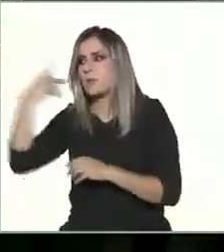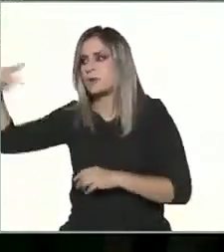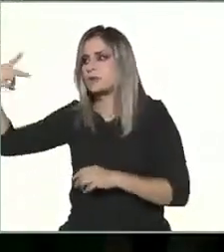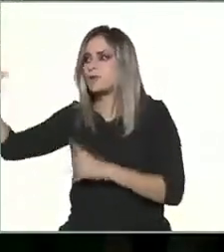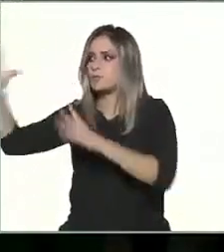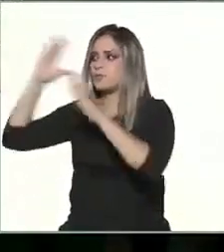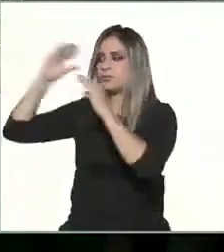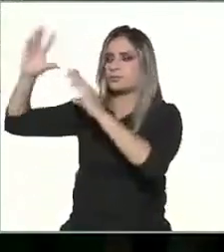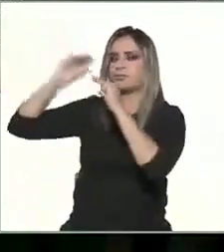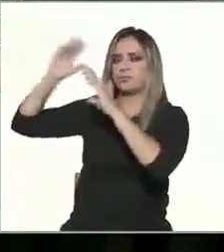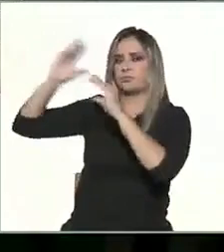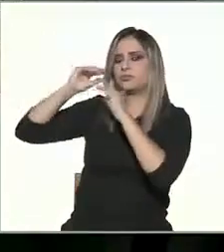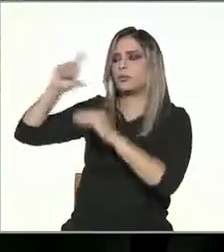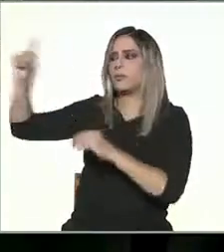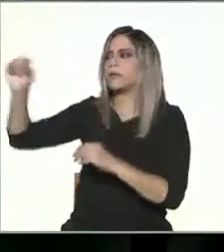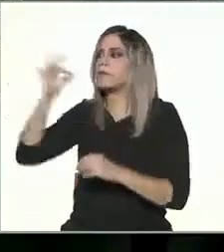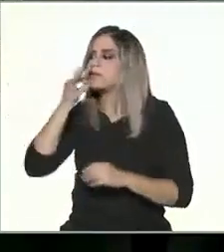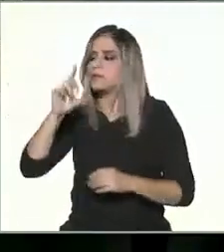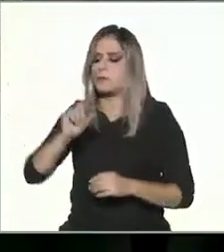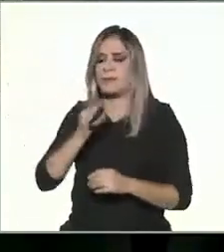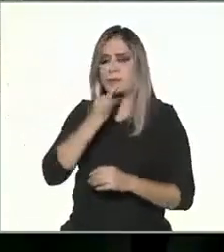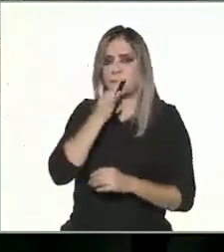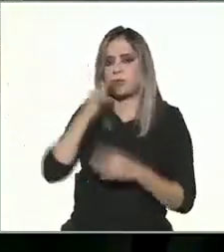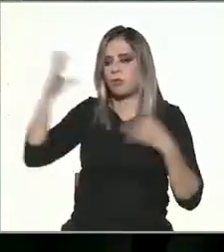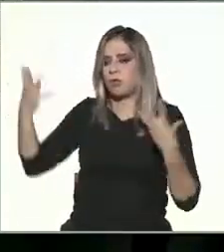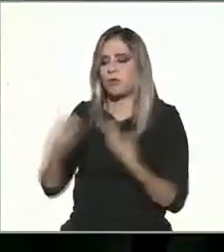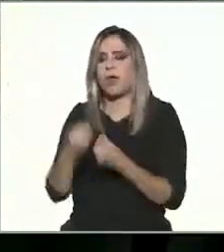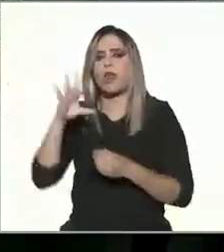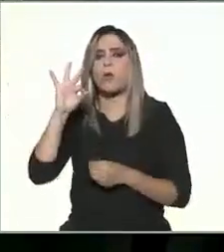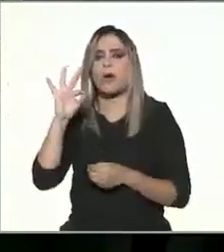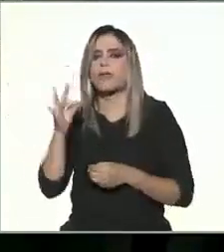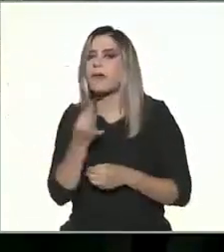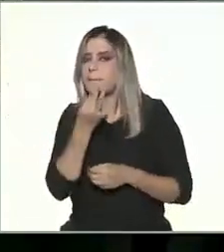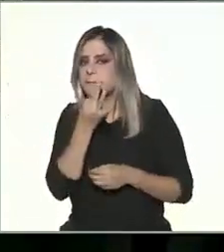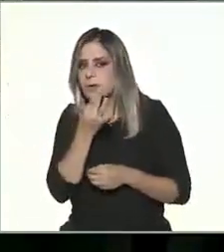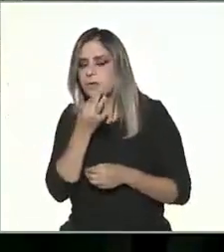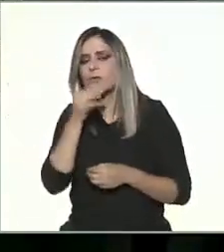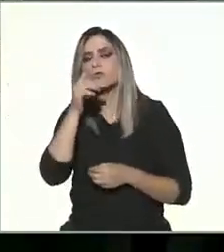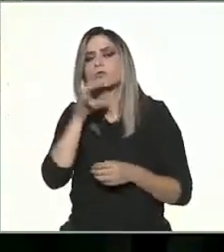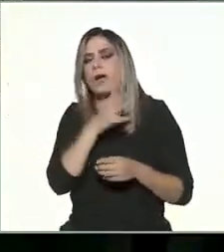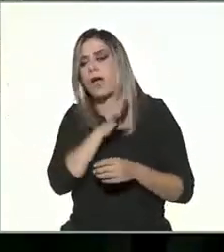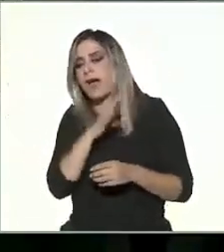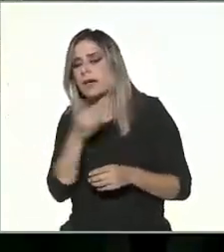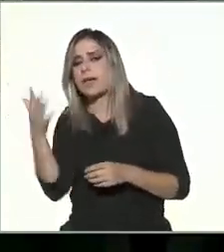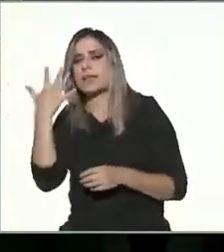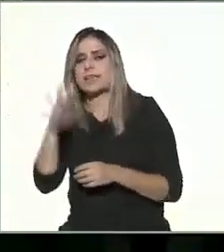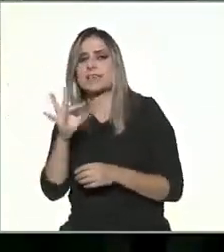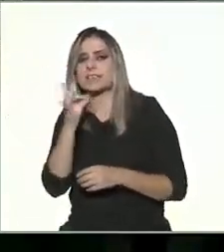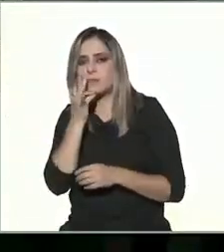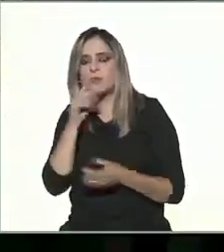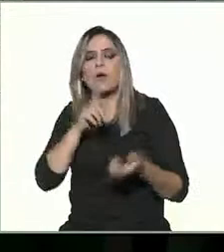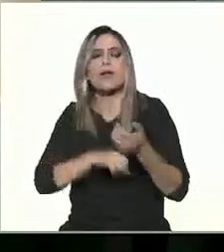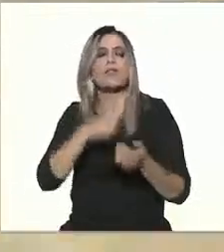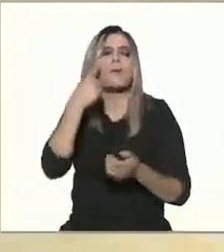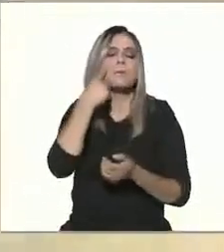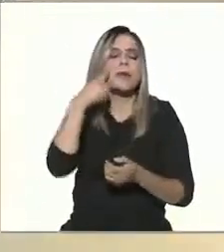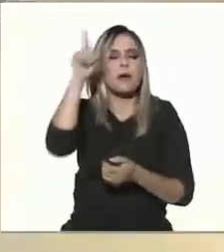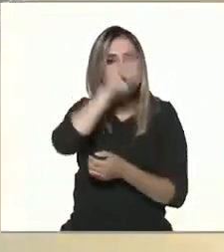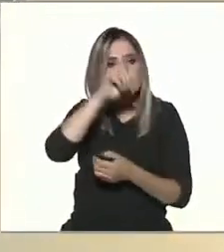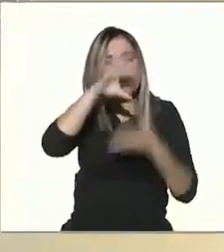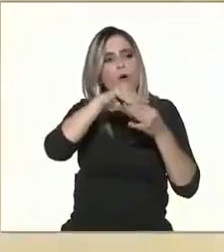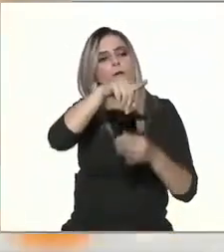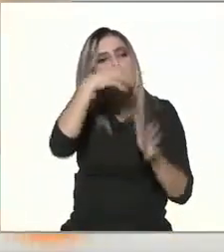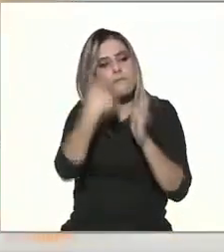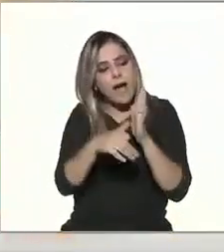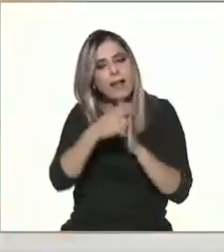caso el español. Son 20, 20, 40, lo que implica que vas a tener 10 minutos donde vas a recibir una retroalimentación, que